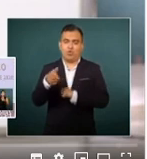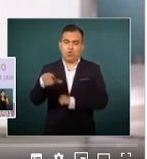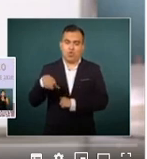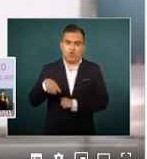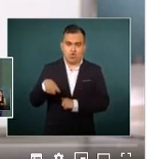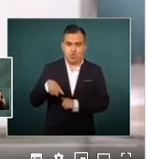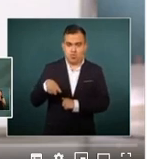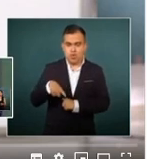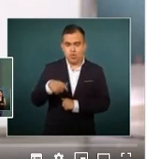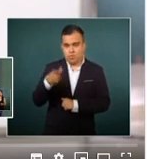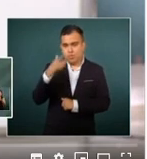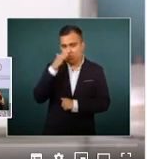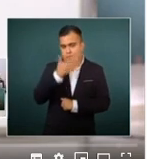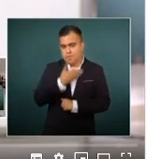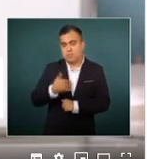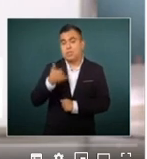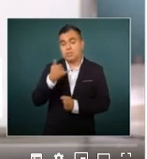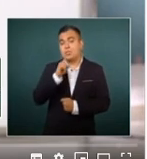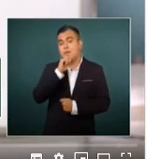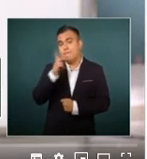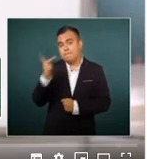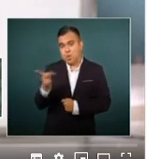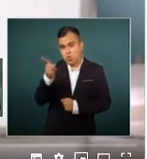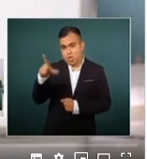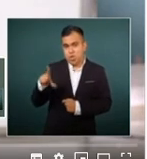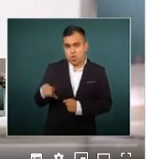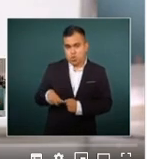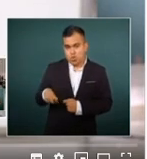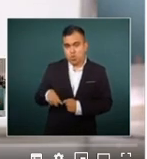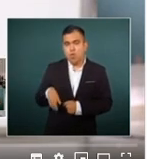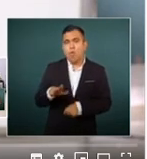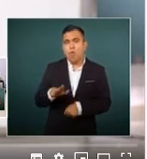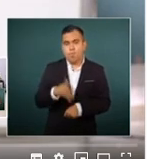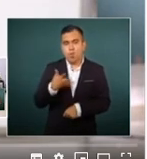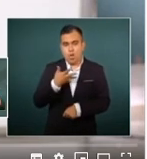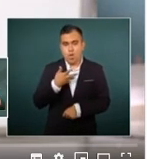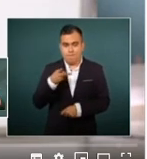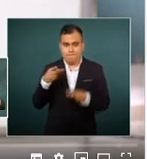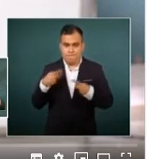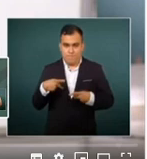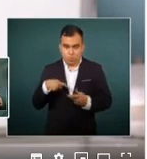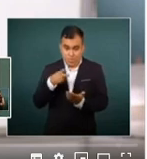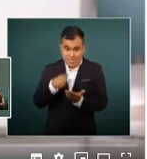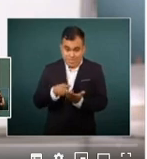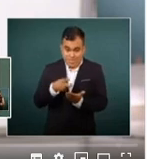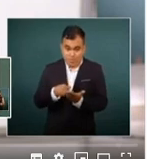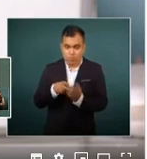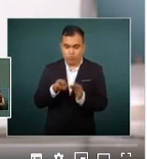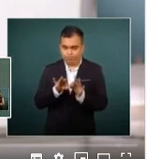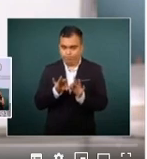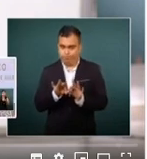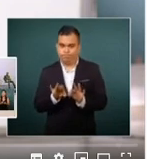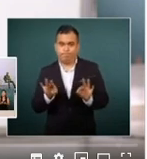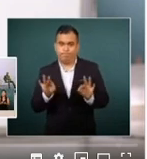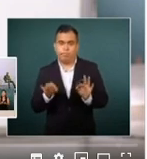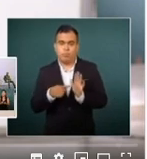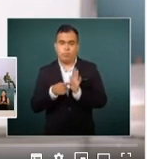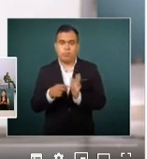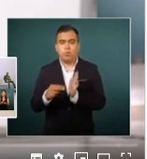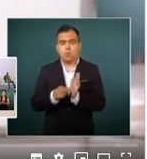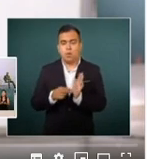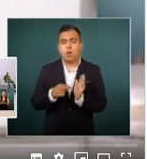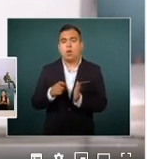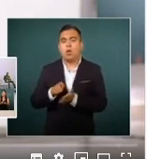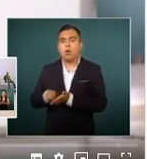señor presidente y preguntarle al gobernador porque entre los firmantes de este desplegado entre los escritores